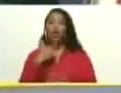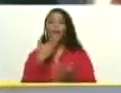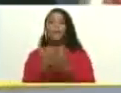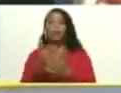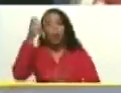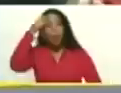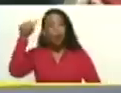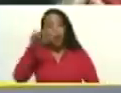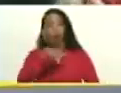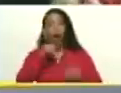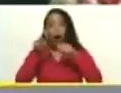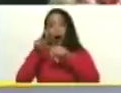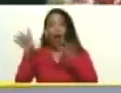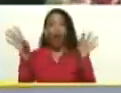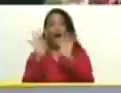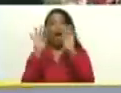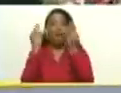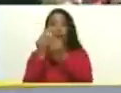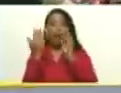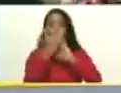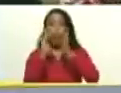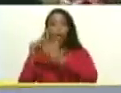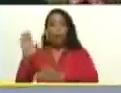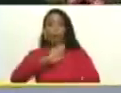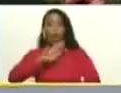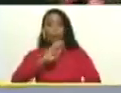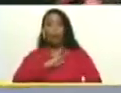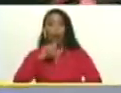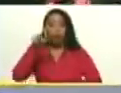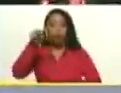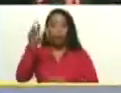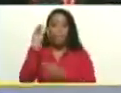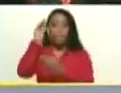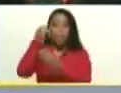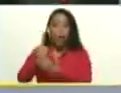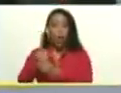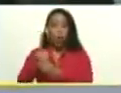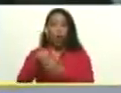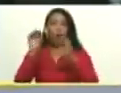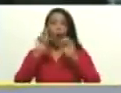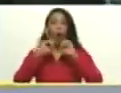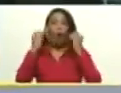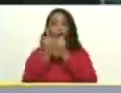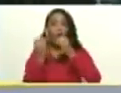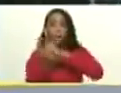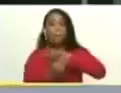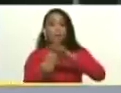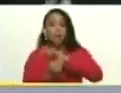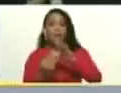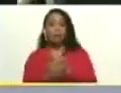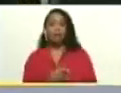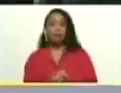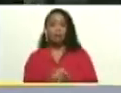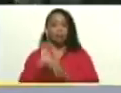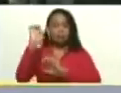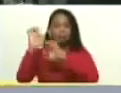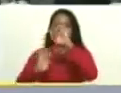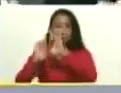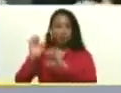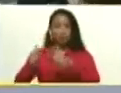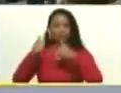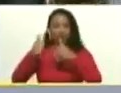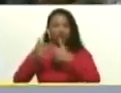nuestro pueblo, allí, en su familia, en su comunidad, en su organización de base, que evalúen bien